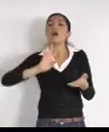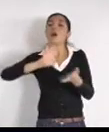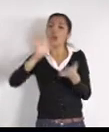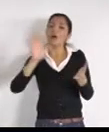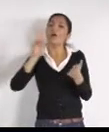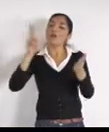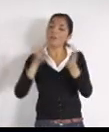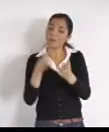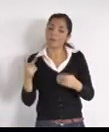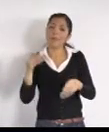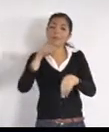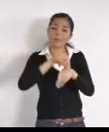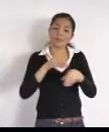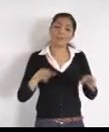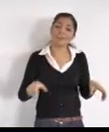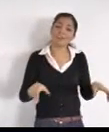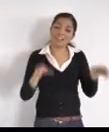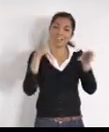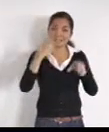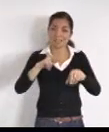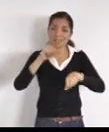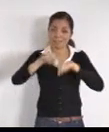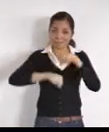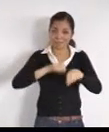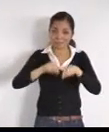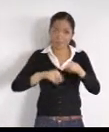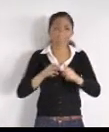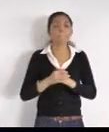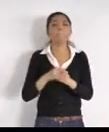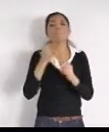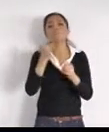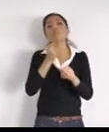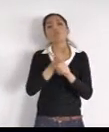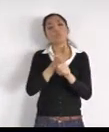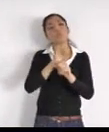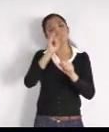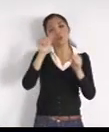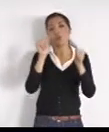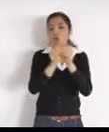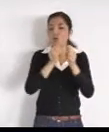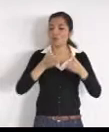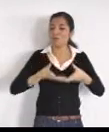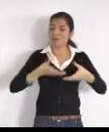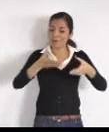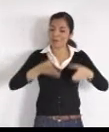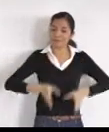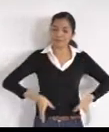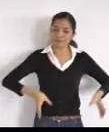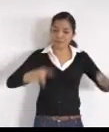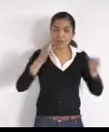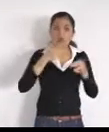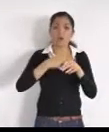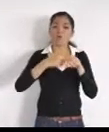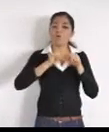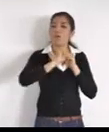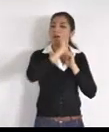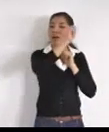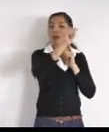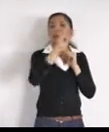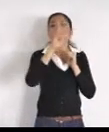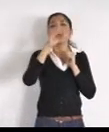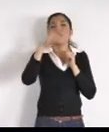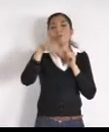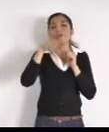circuito, completo, por todo camino real, por la calle, Ramón Corona, por la calle, Nueva Galicia, es prolongación, Mariano